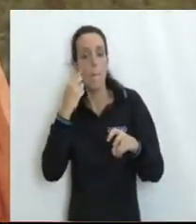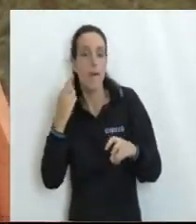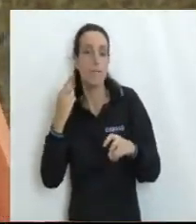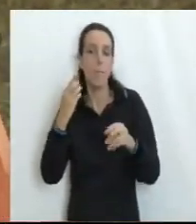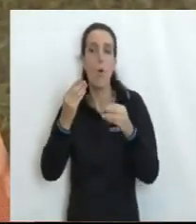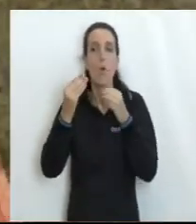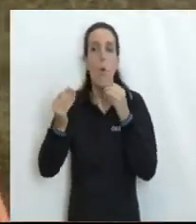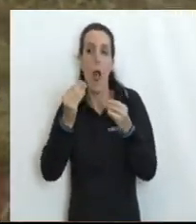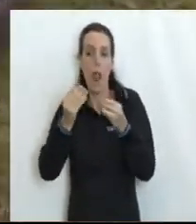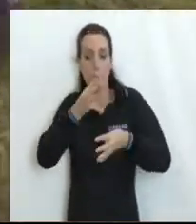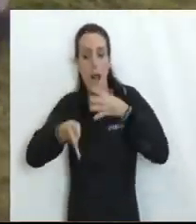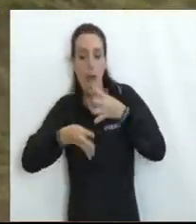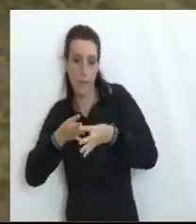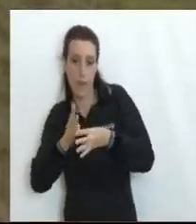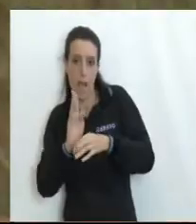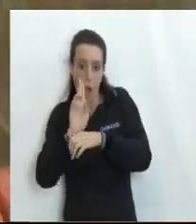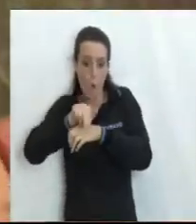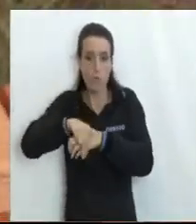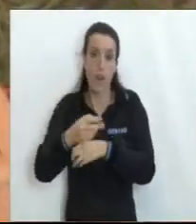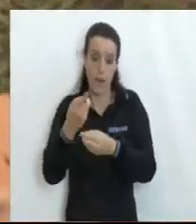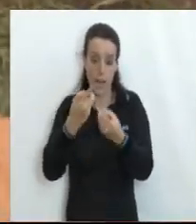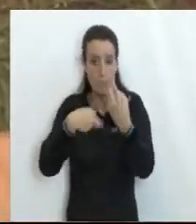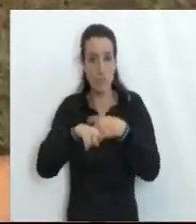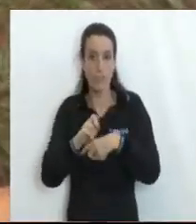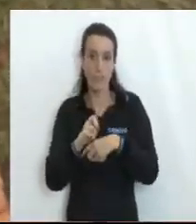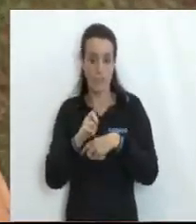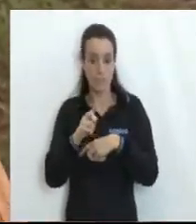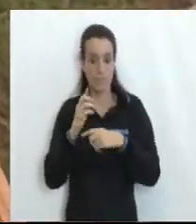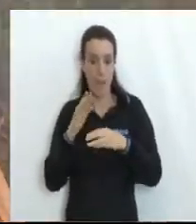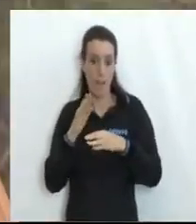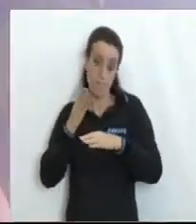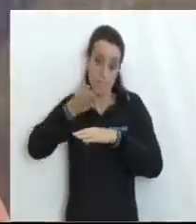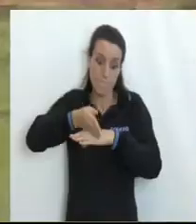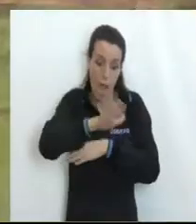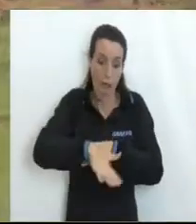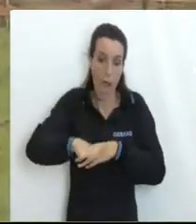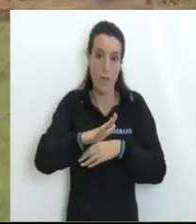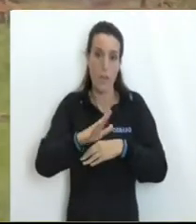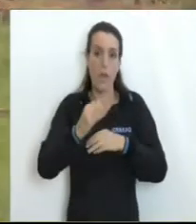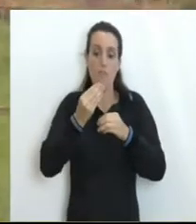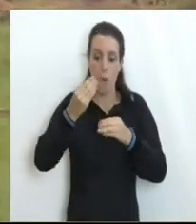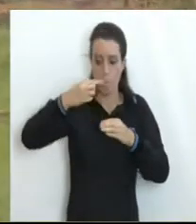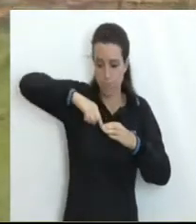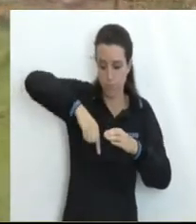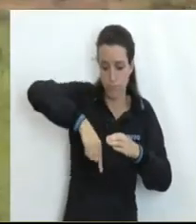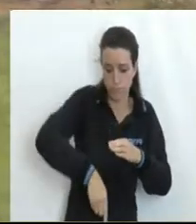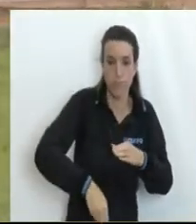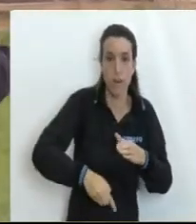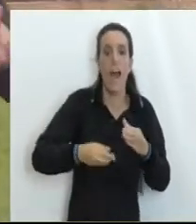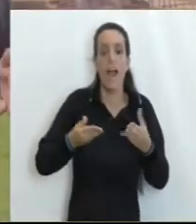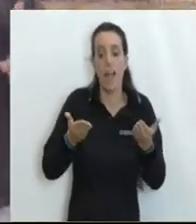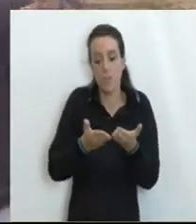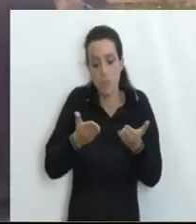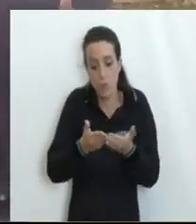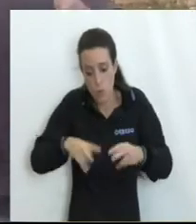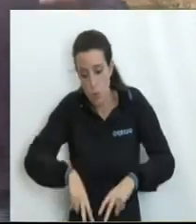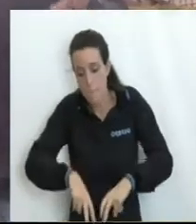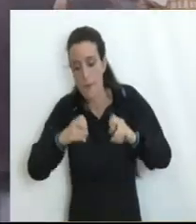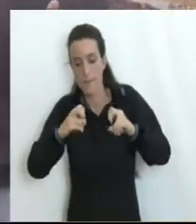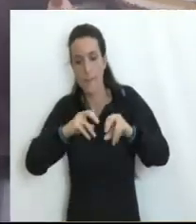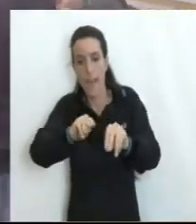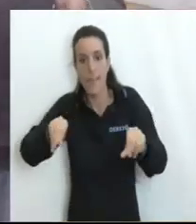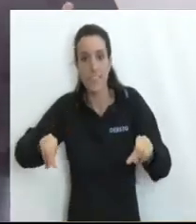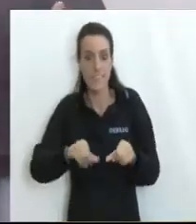las cuencas Y sobre esa base definimos la realización de perforación Que es el estudio de subsuelo Con técnicas